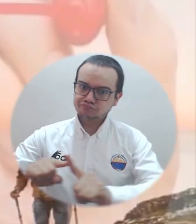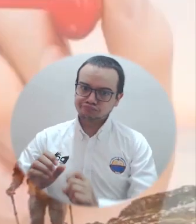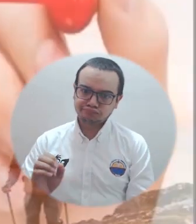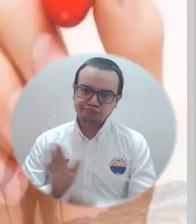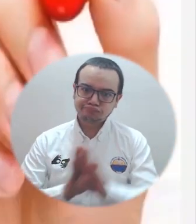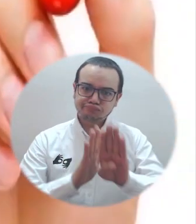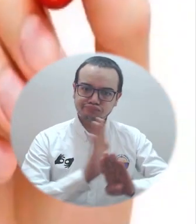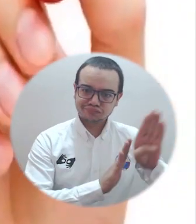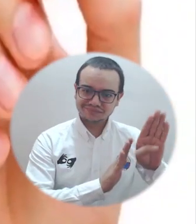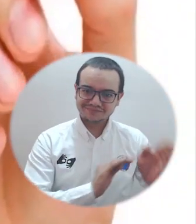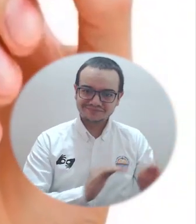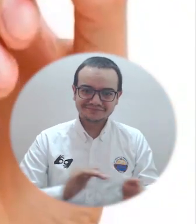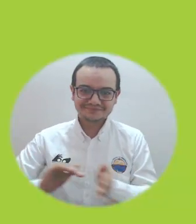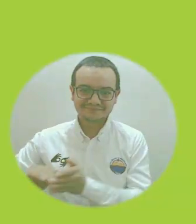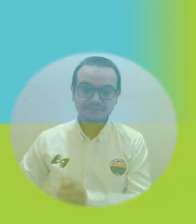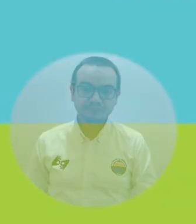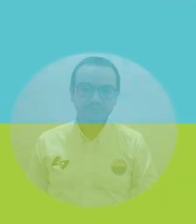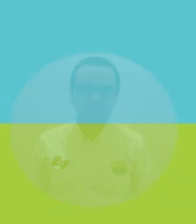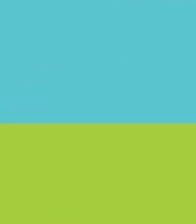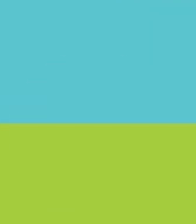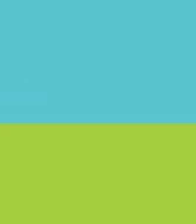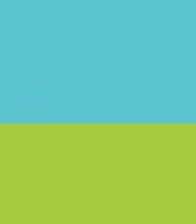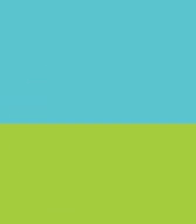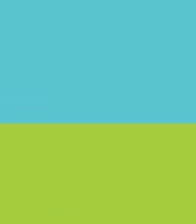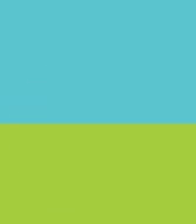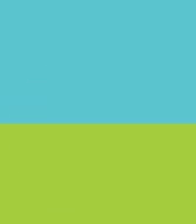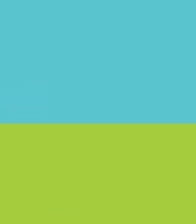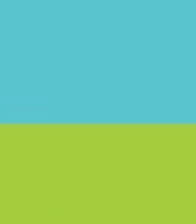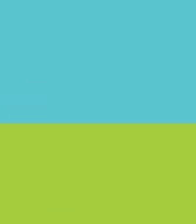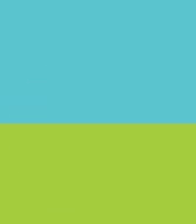esta crisis pueden salir grandes oportunidades.